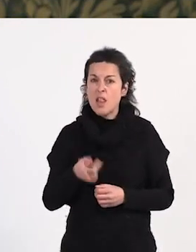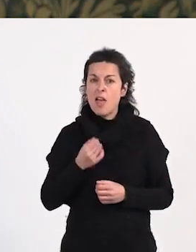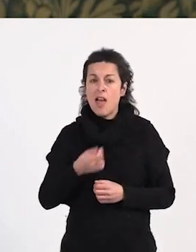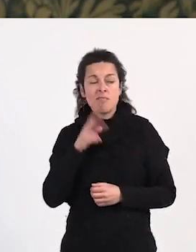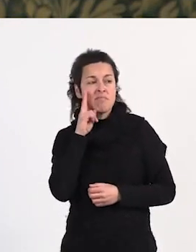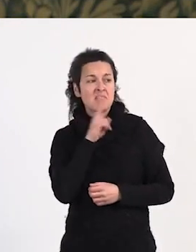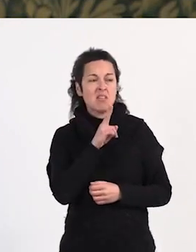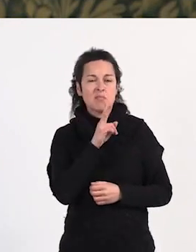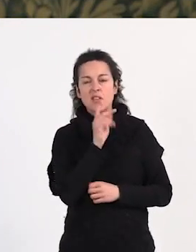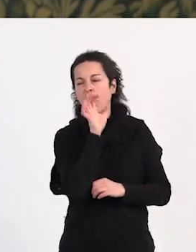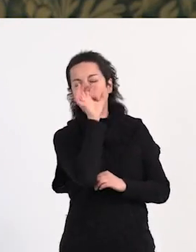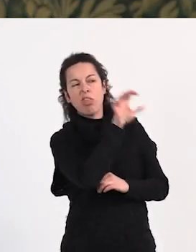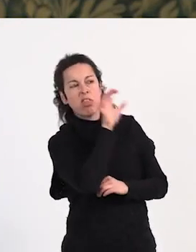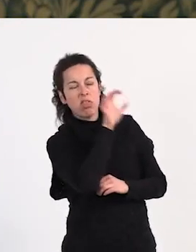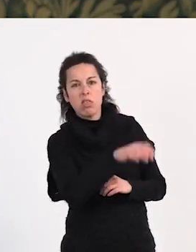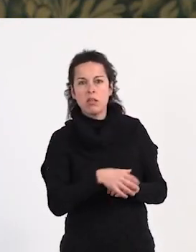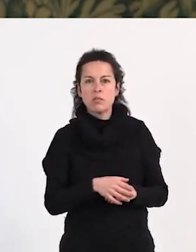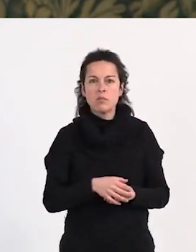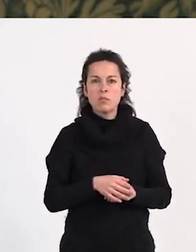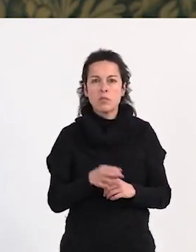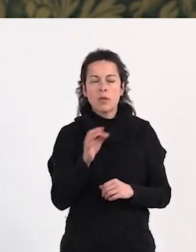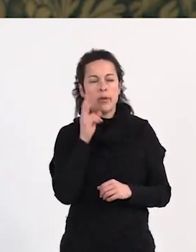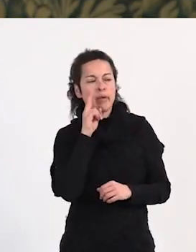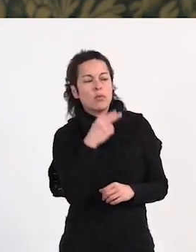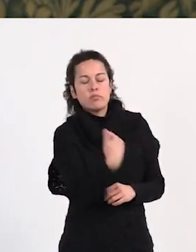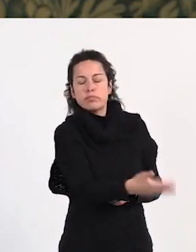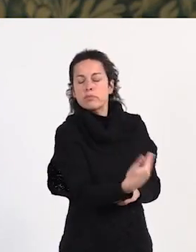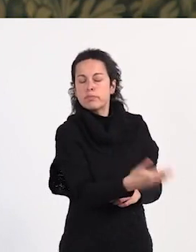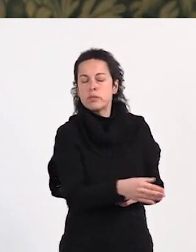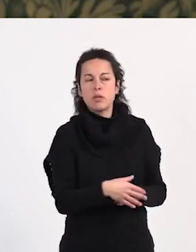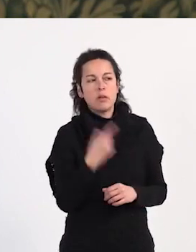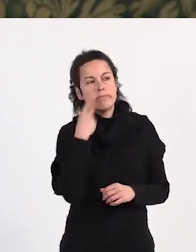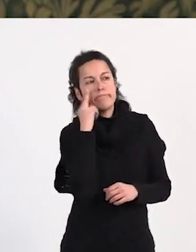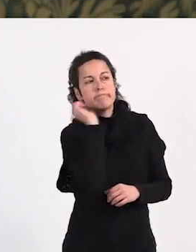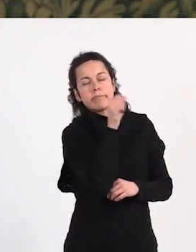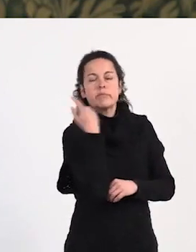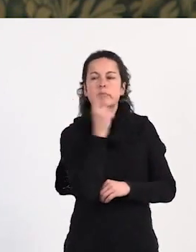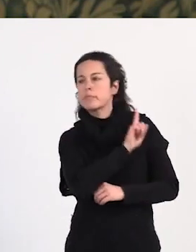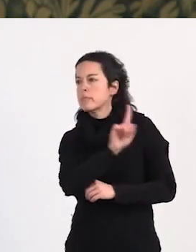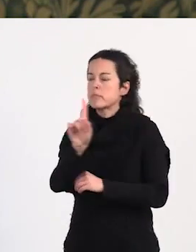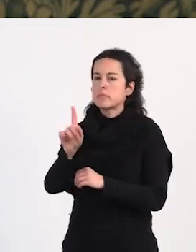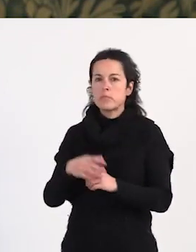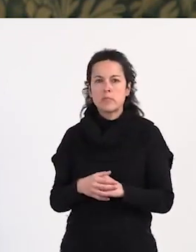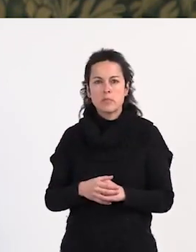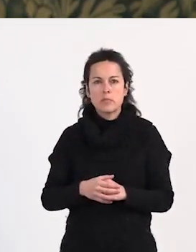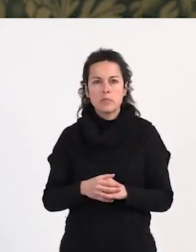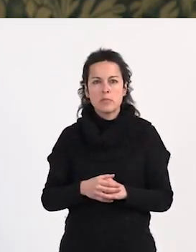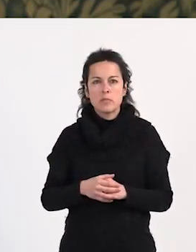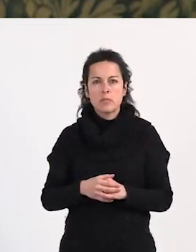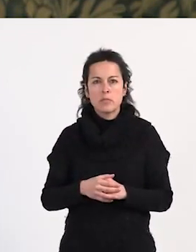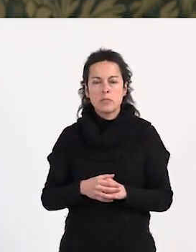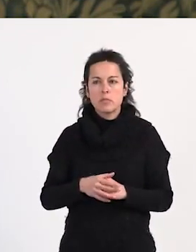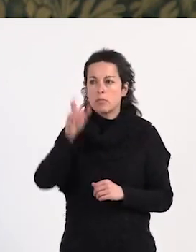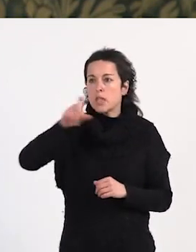pasar por las esquinas. La descalifican o la miran con indiferencia. No queremos que hablen